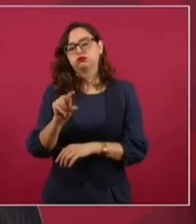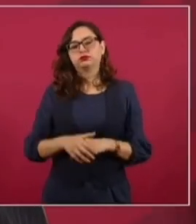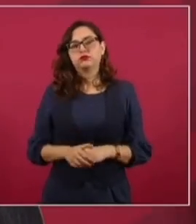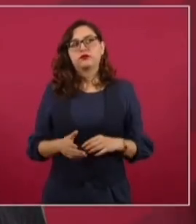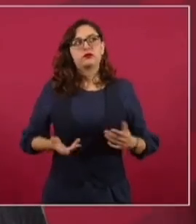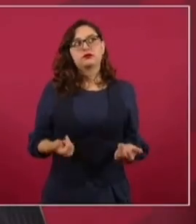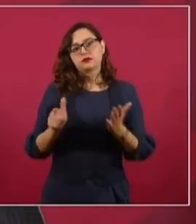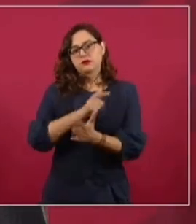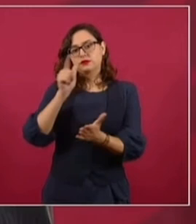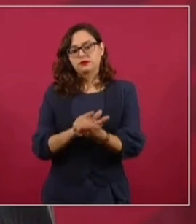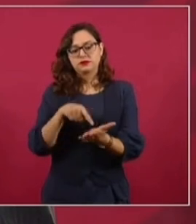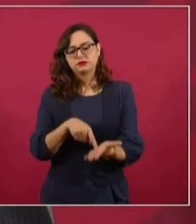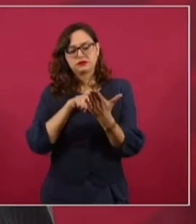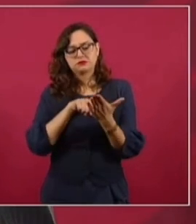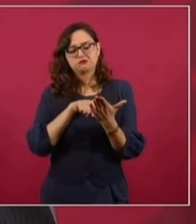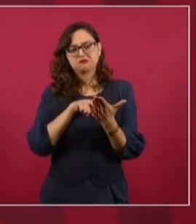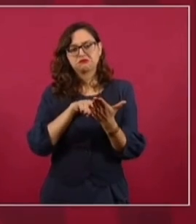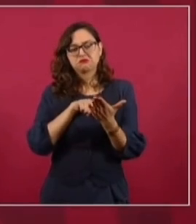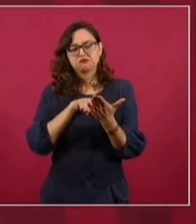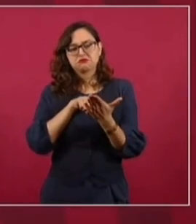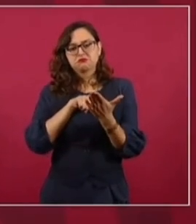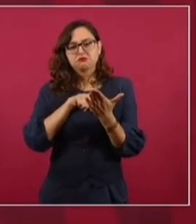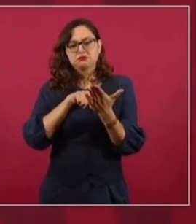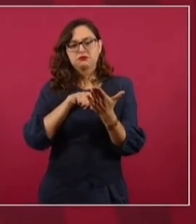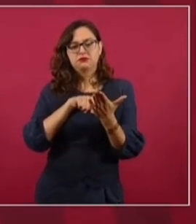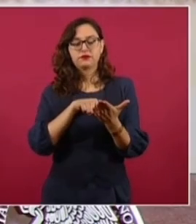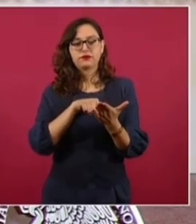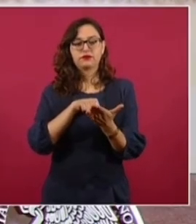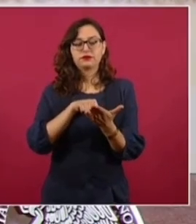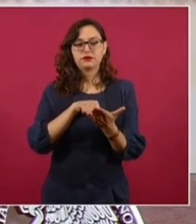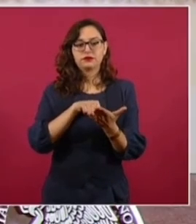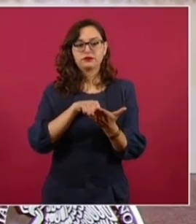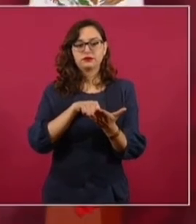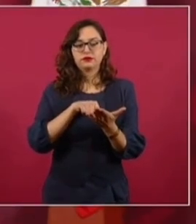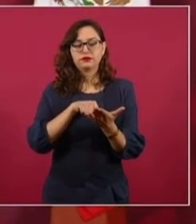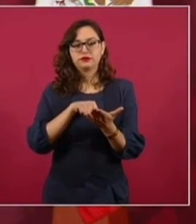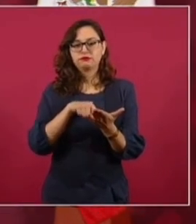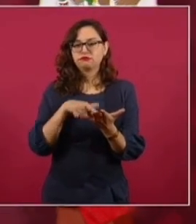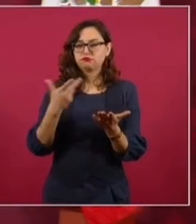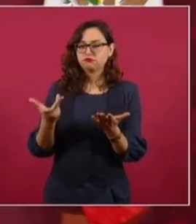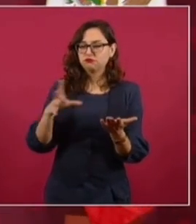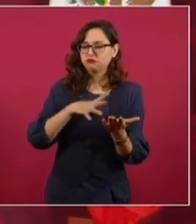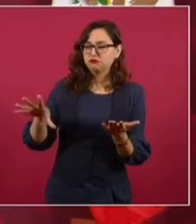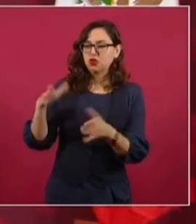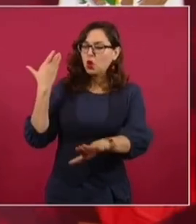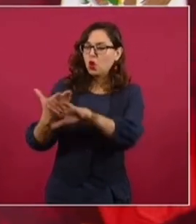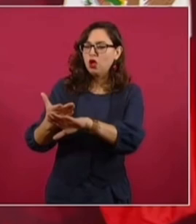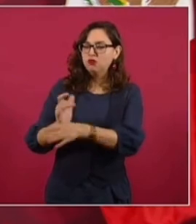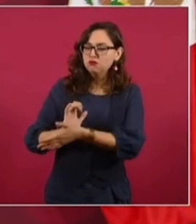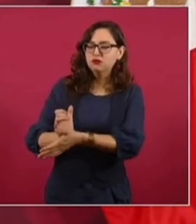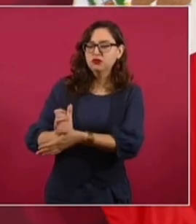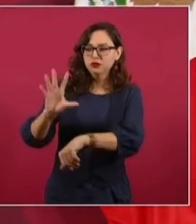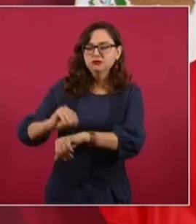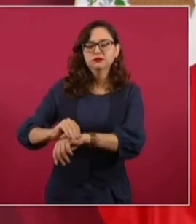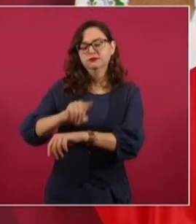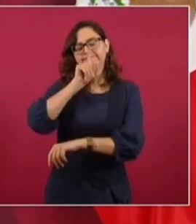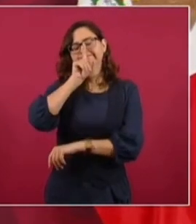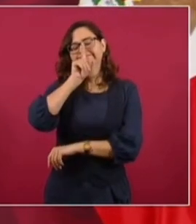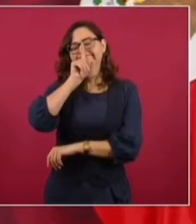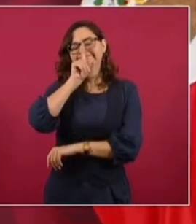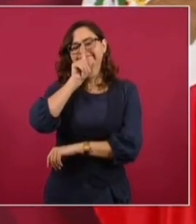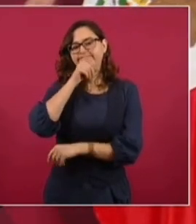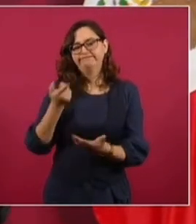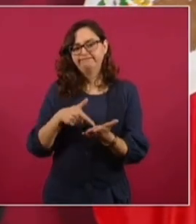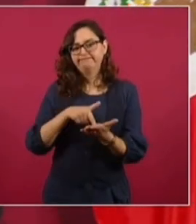ninguna ley que diga que actuar con desprecio a los demás. No hay ninguna ley que